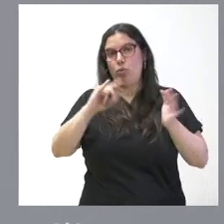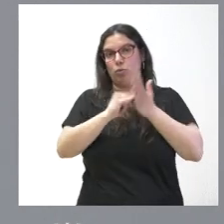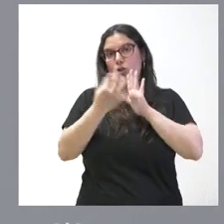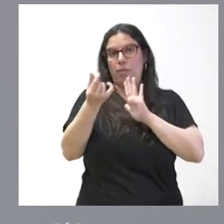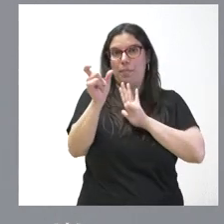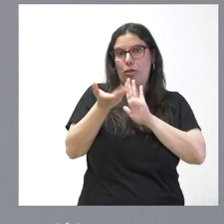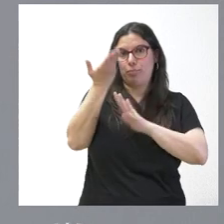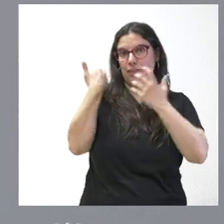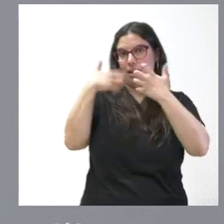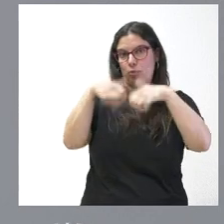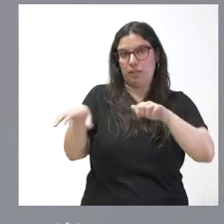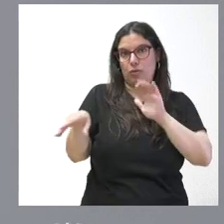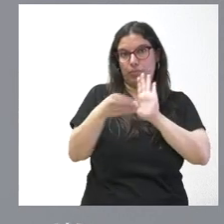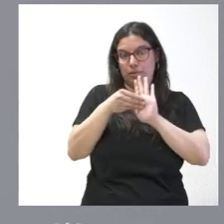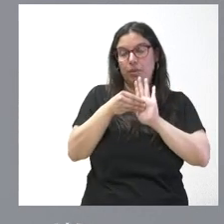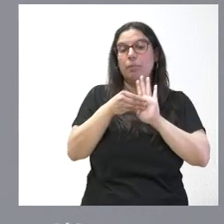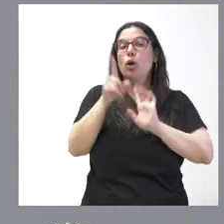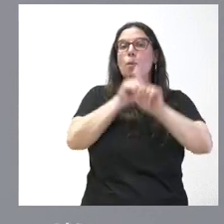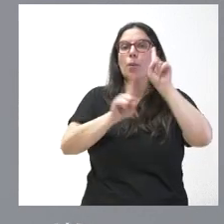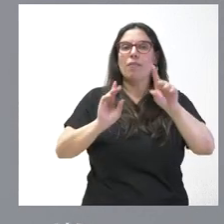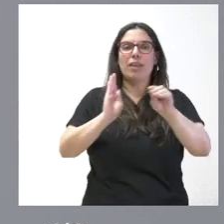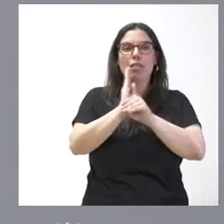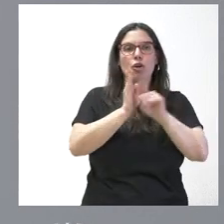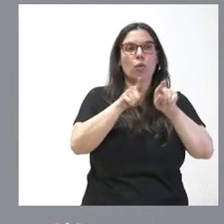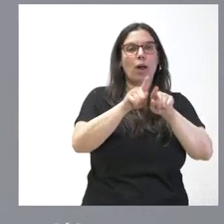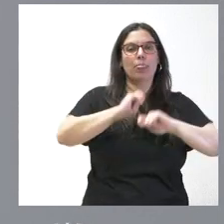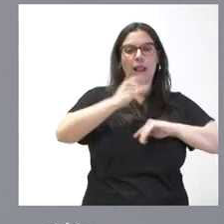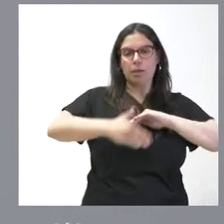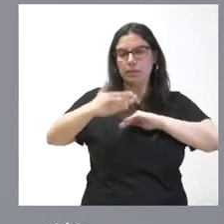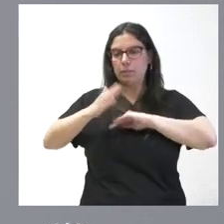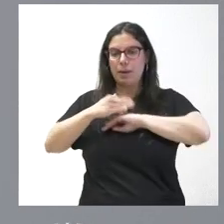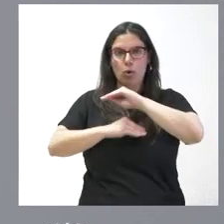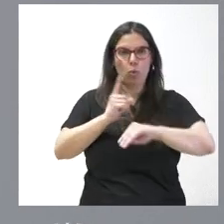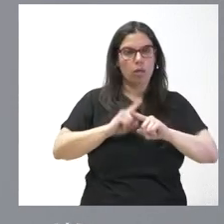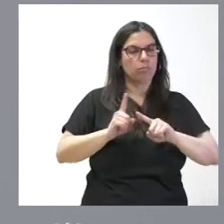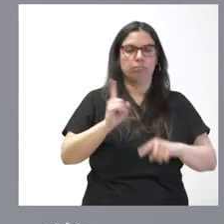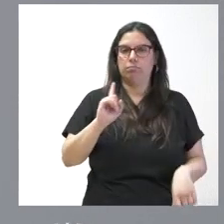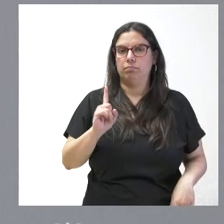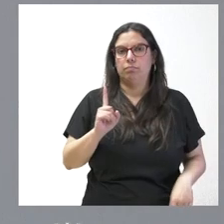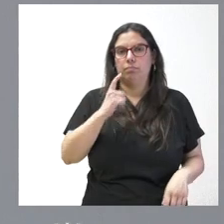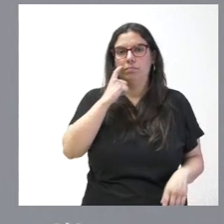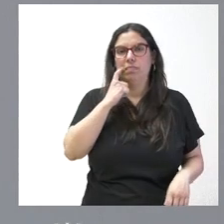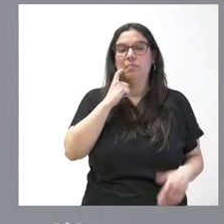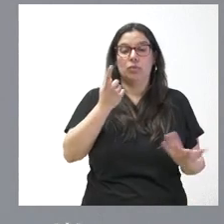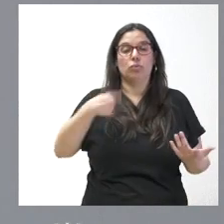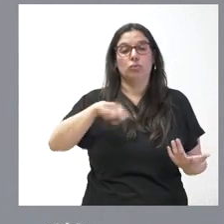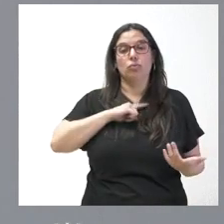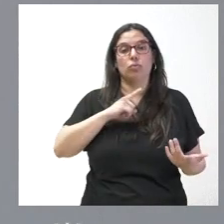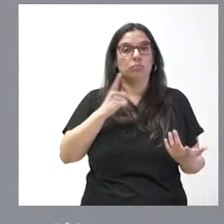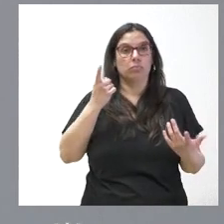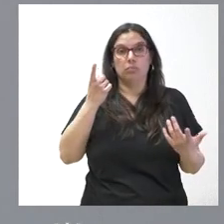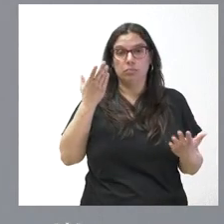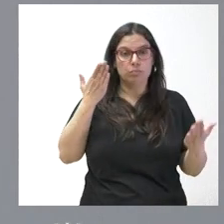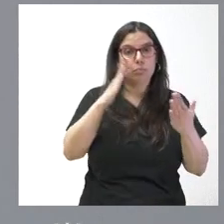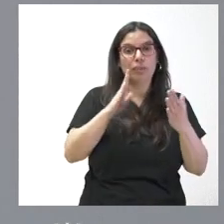el problema de financiación va a ser una restricción para la ejecución de estas obras y por tanto nosotros abordaremos toda la